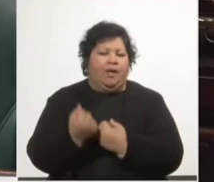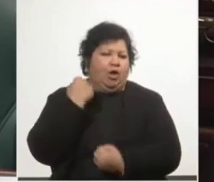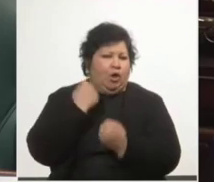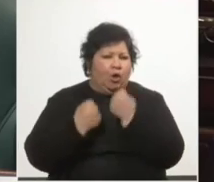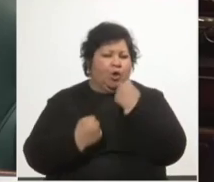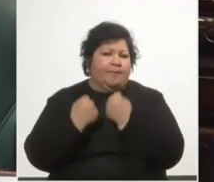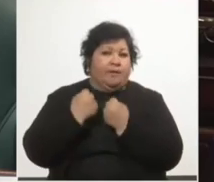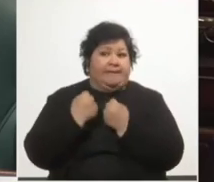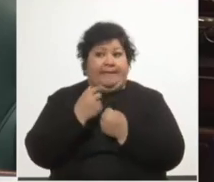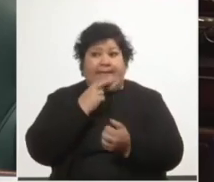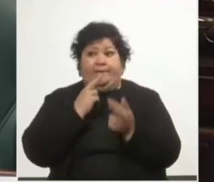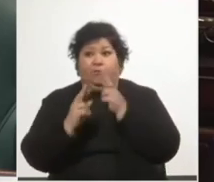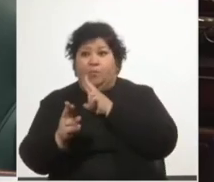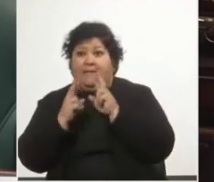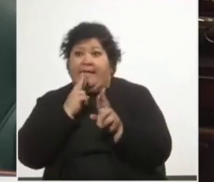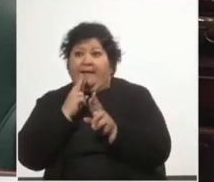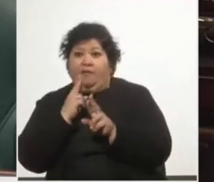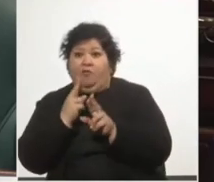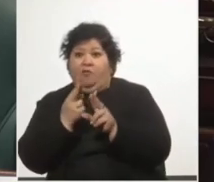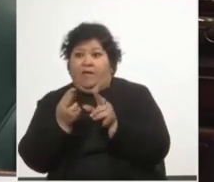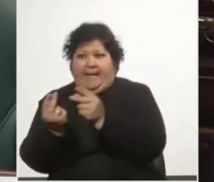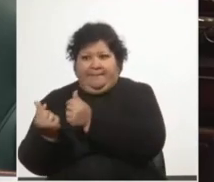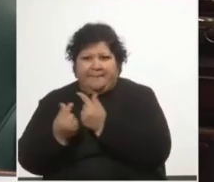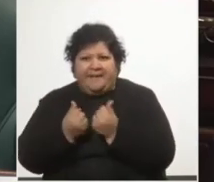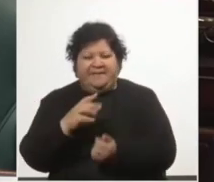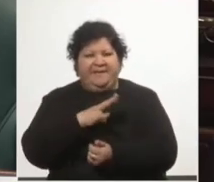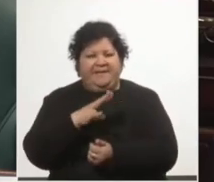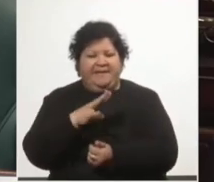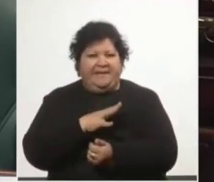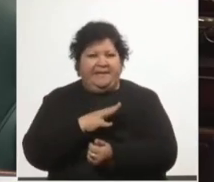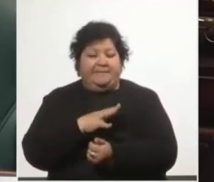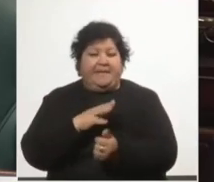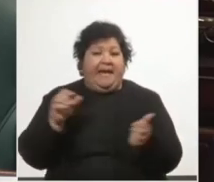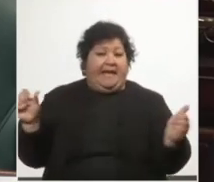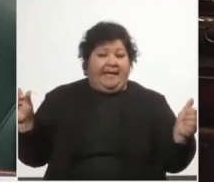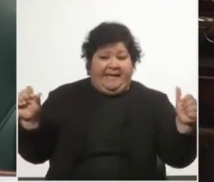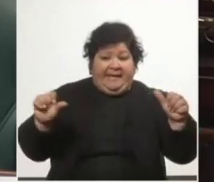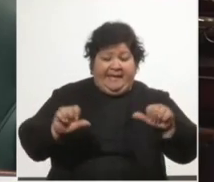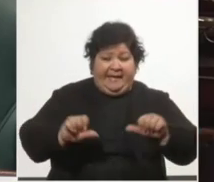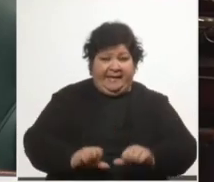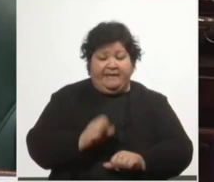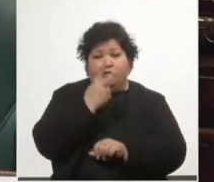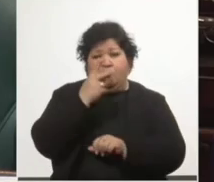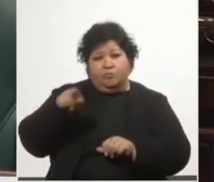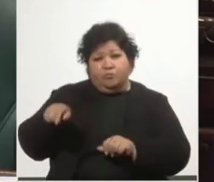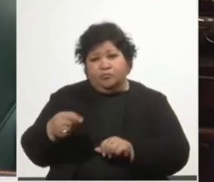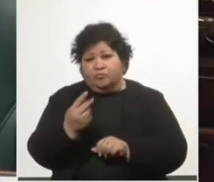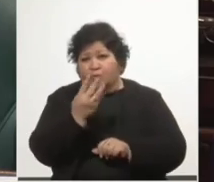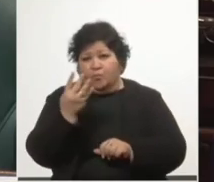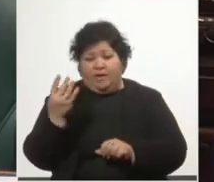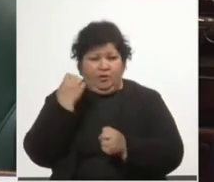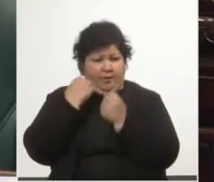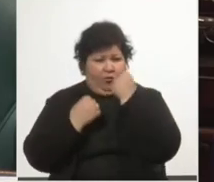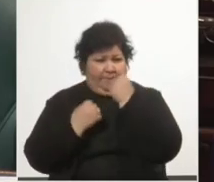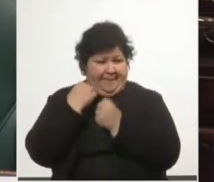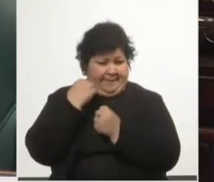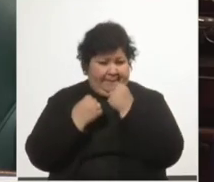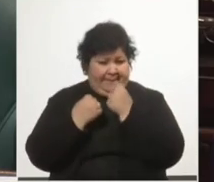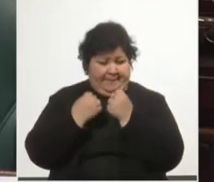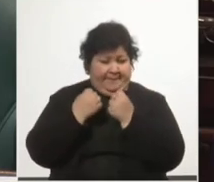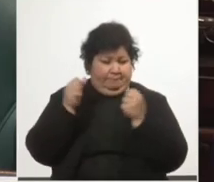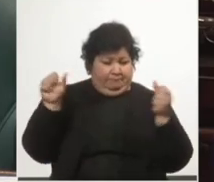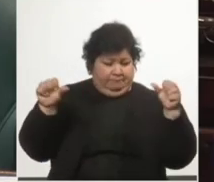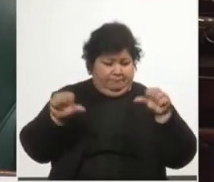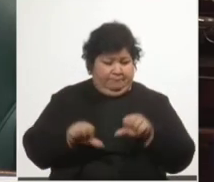resultado fiscal y el crecimiento económico. La caída de la economía fue 2.4 puntos porcentuales mayor a la prevista por el